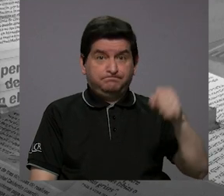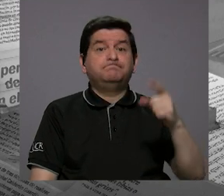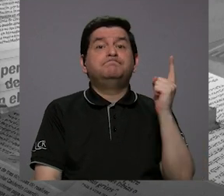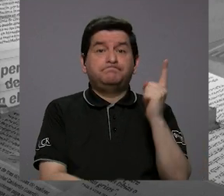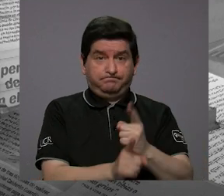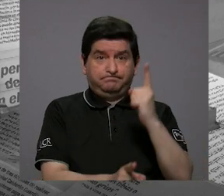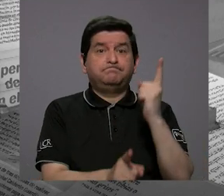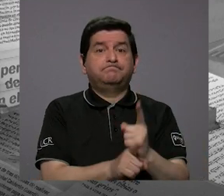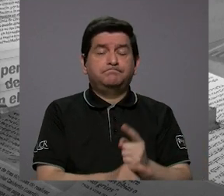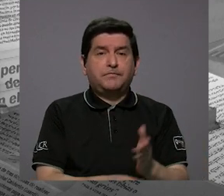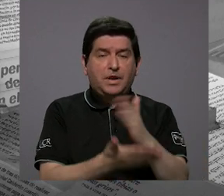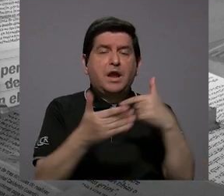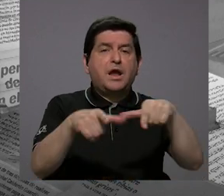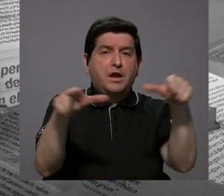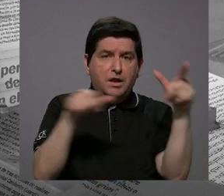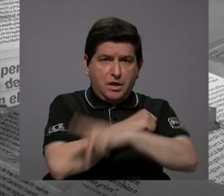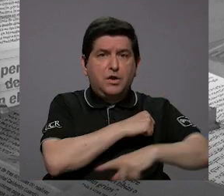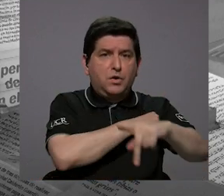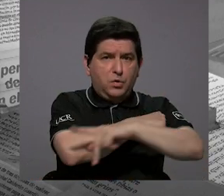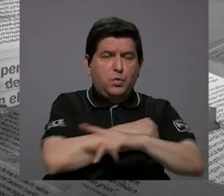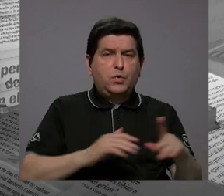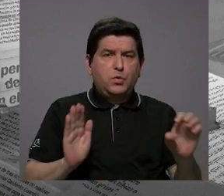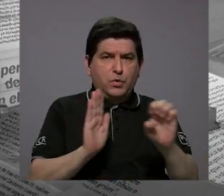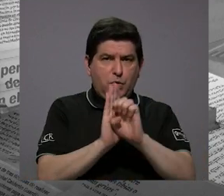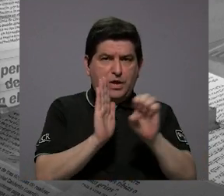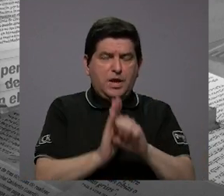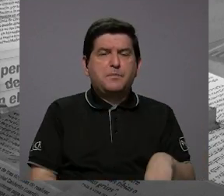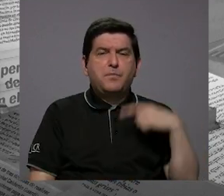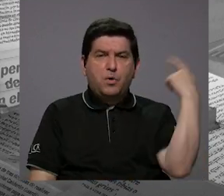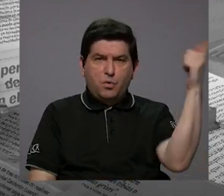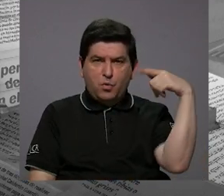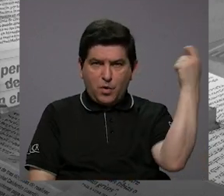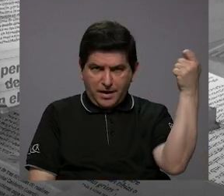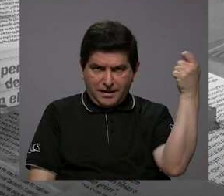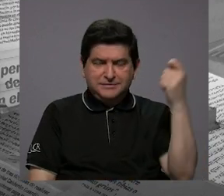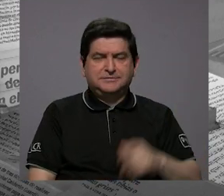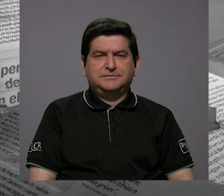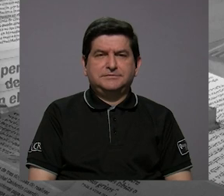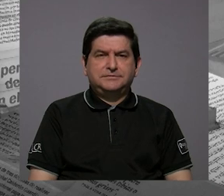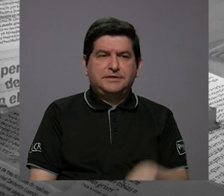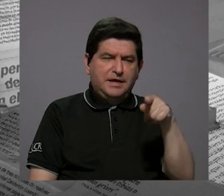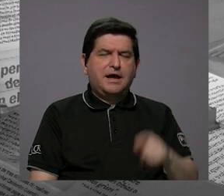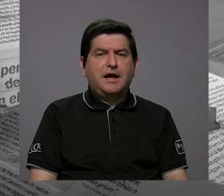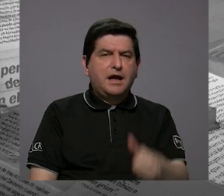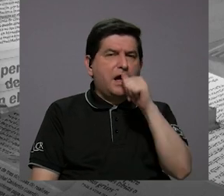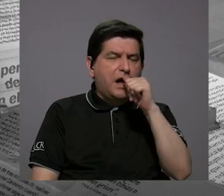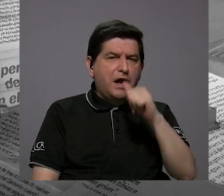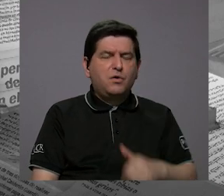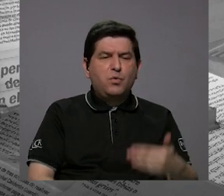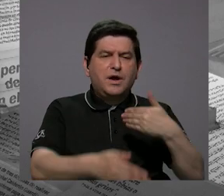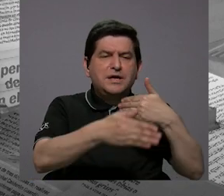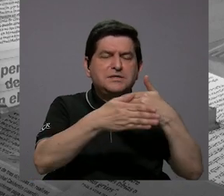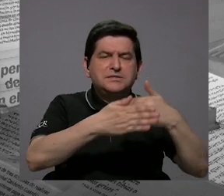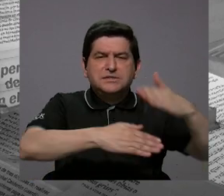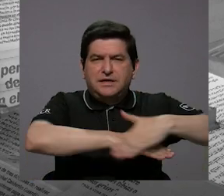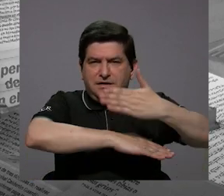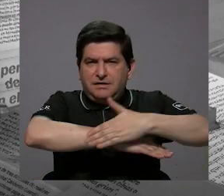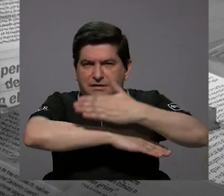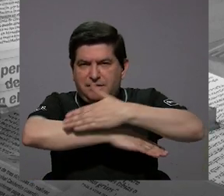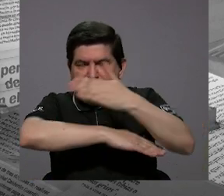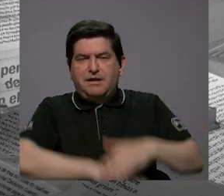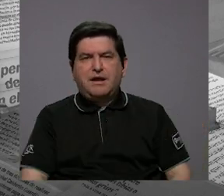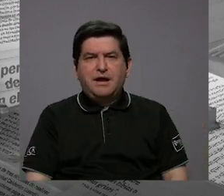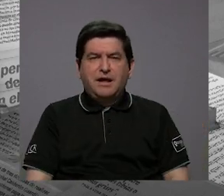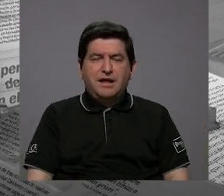efectivamente, en algunos sectores del país. Por ejemplo, en la zona de Guanacaste, donde hay acuíferos costeros que son